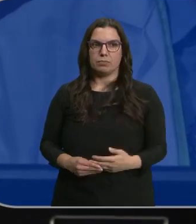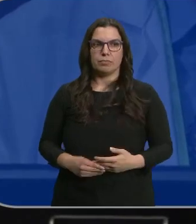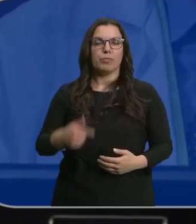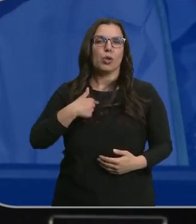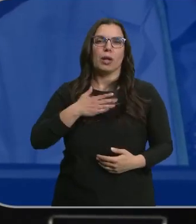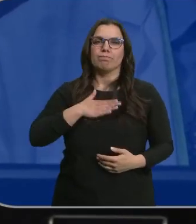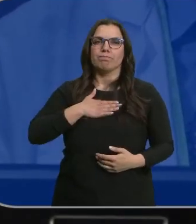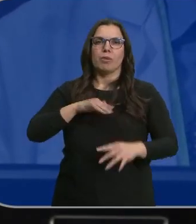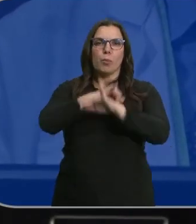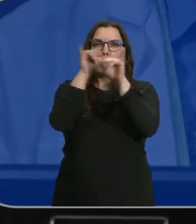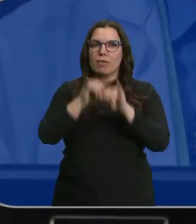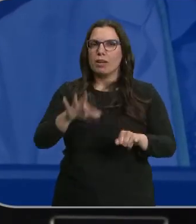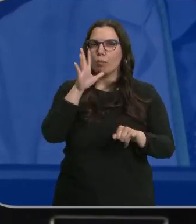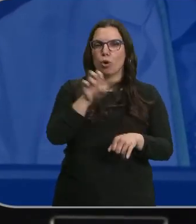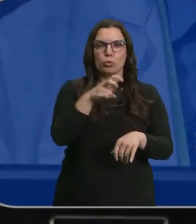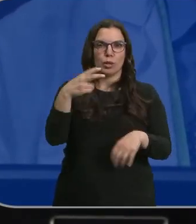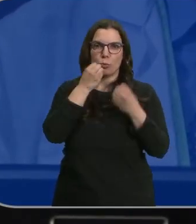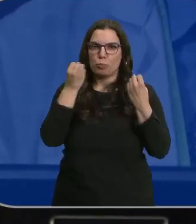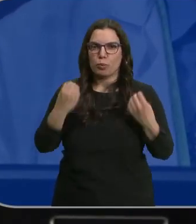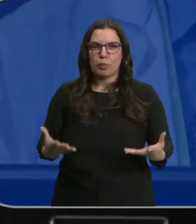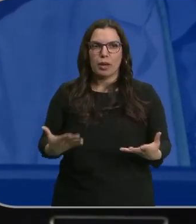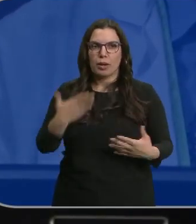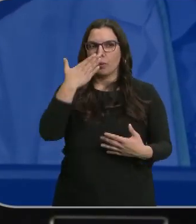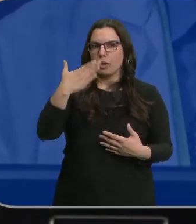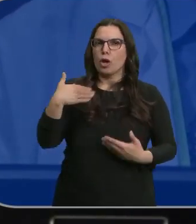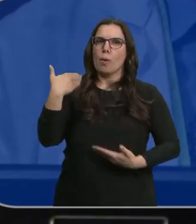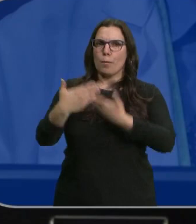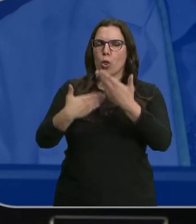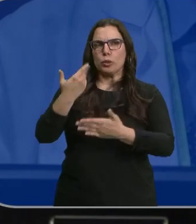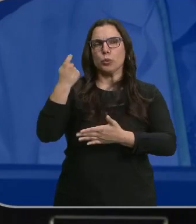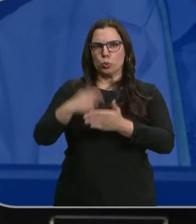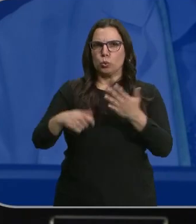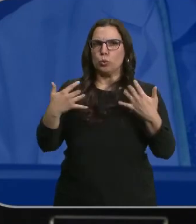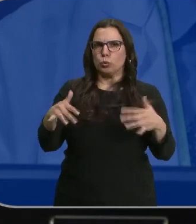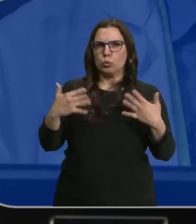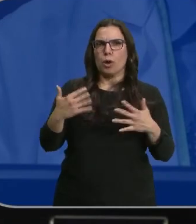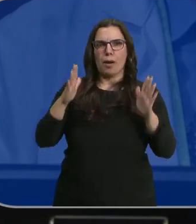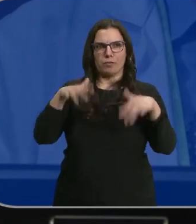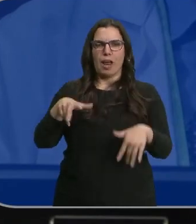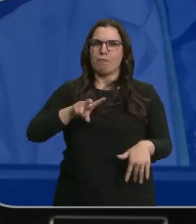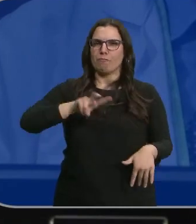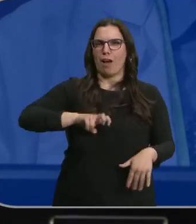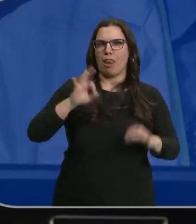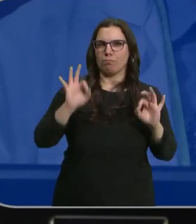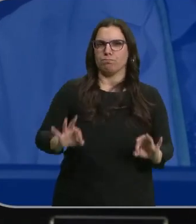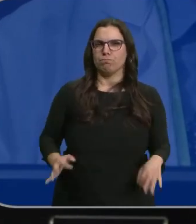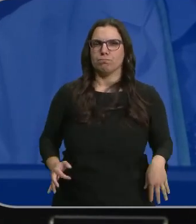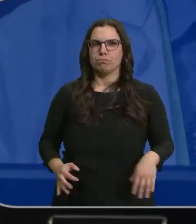Estoy muy feliz por cómo ha salido todo esto, que la verdad que es un proceso muy duro, pero que realmente ha merecido la pena.